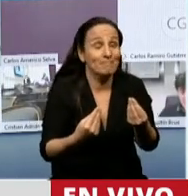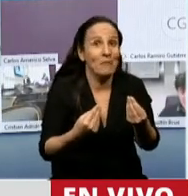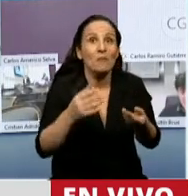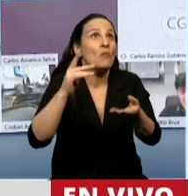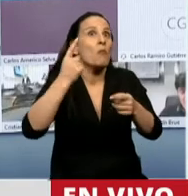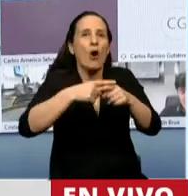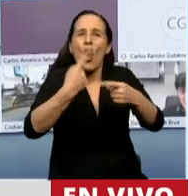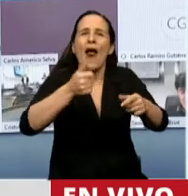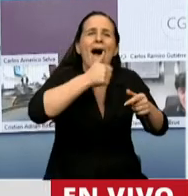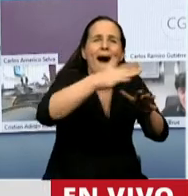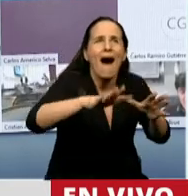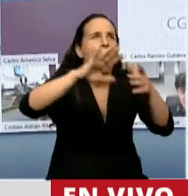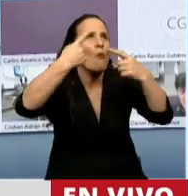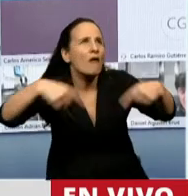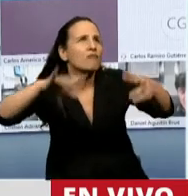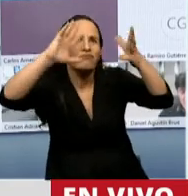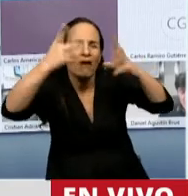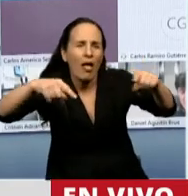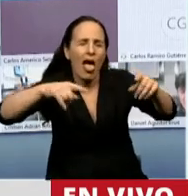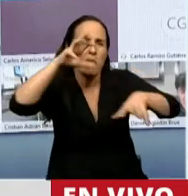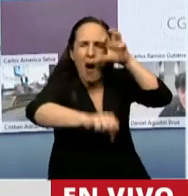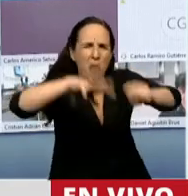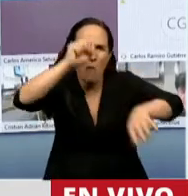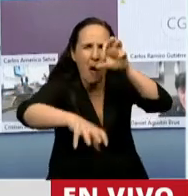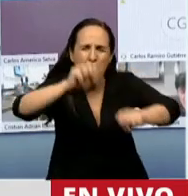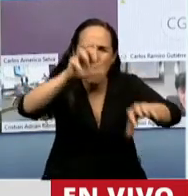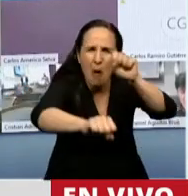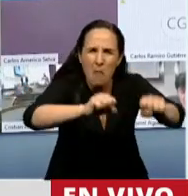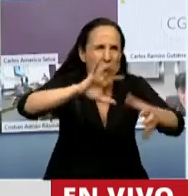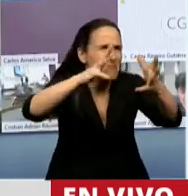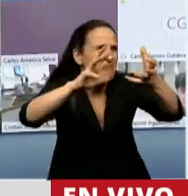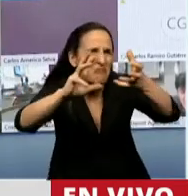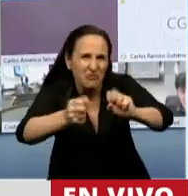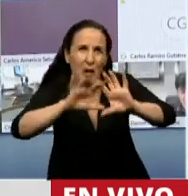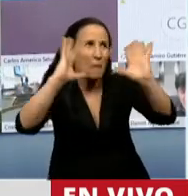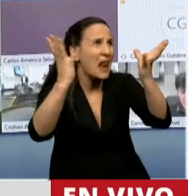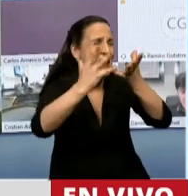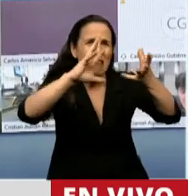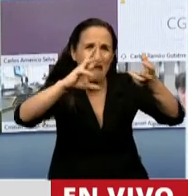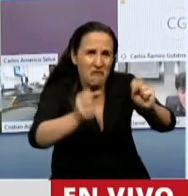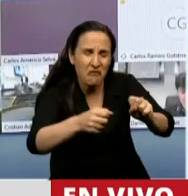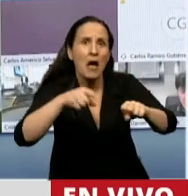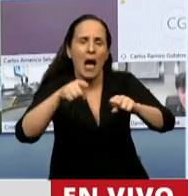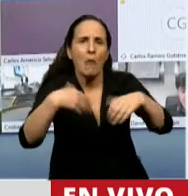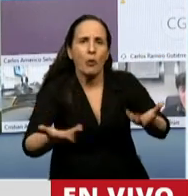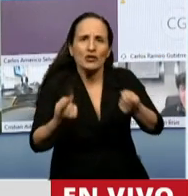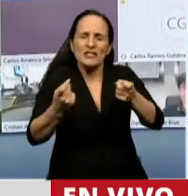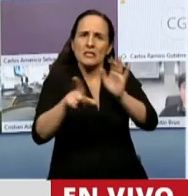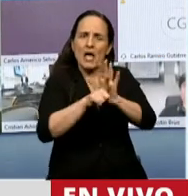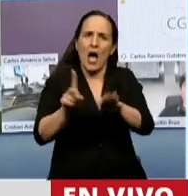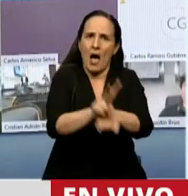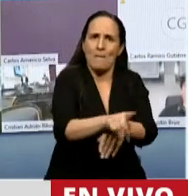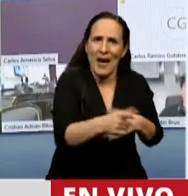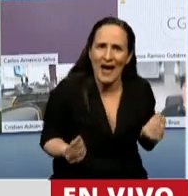nuestros recursos naturales. Porque cada vez se depreda más y más y más el planeta. Porque como dicen los especialistas del mundo, estamos al borde de un